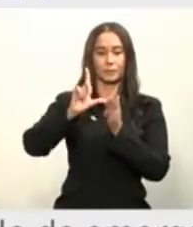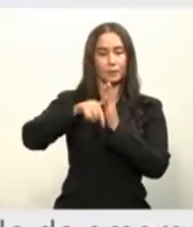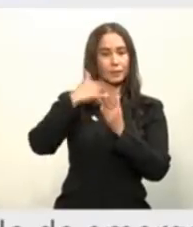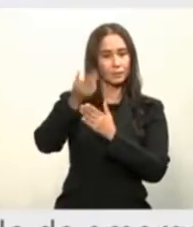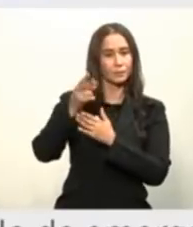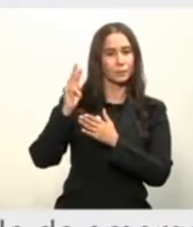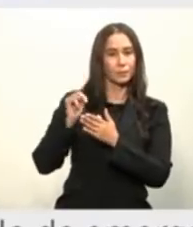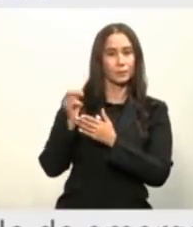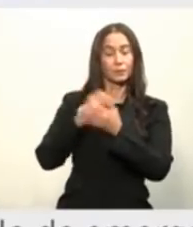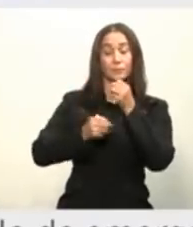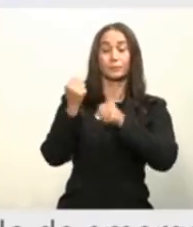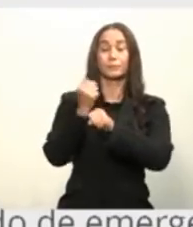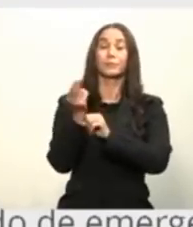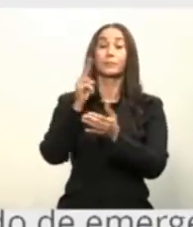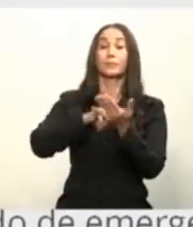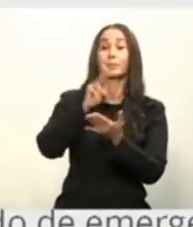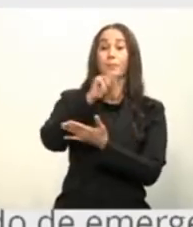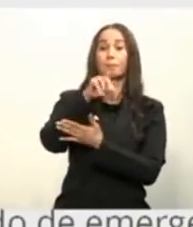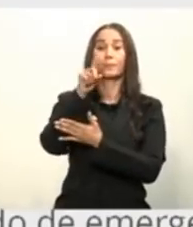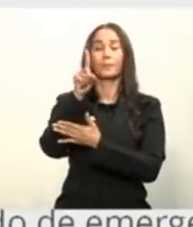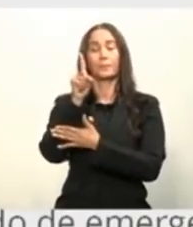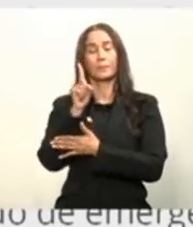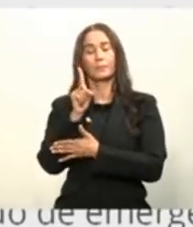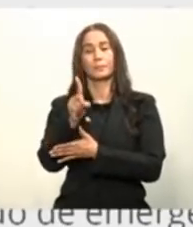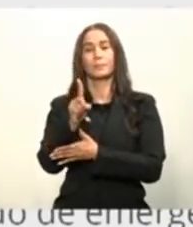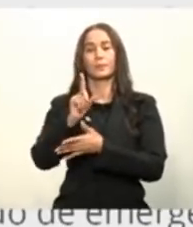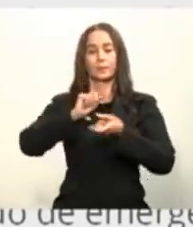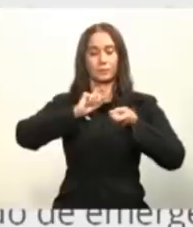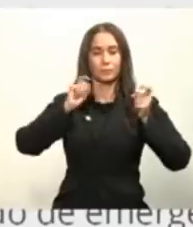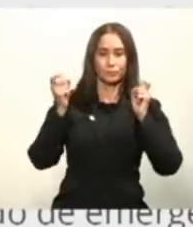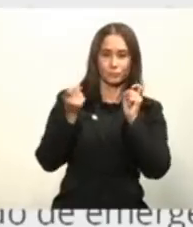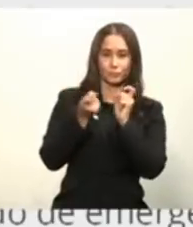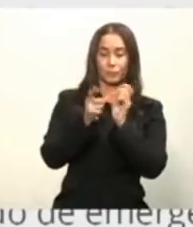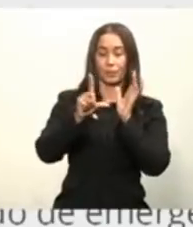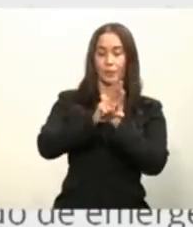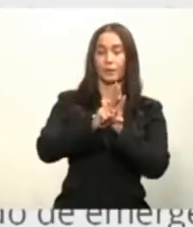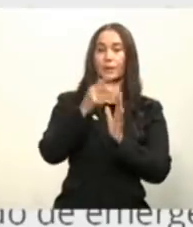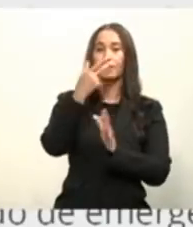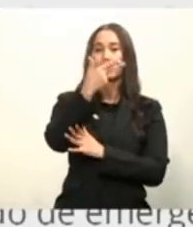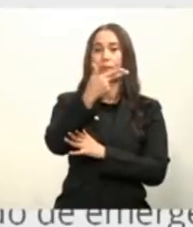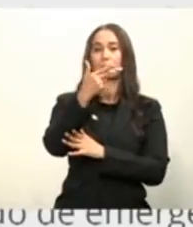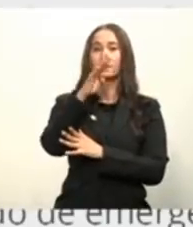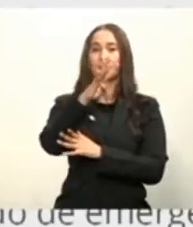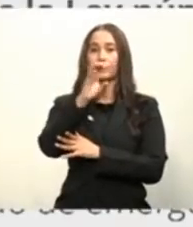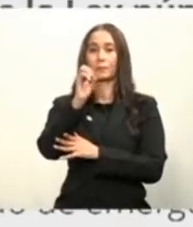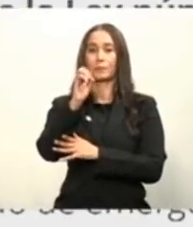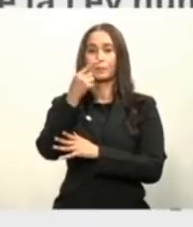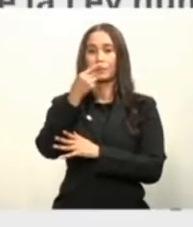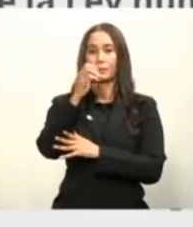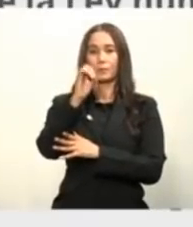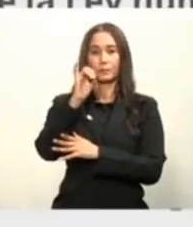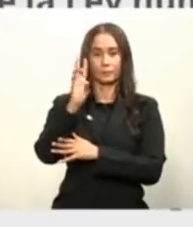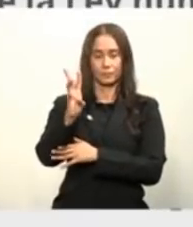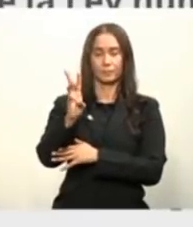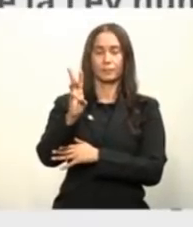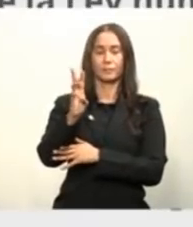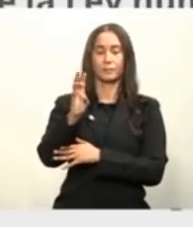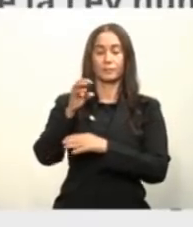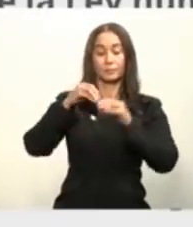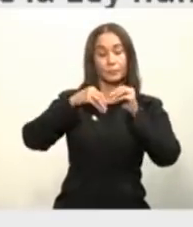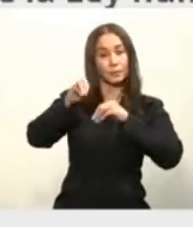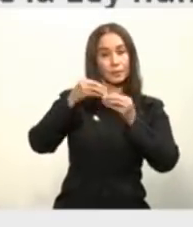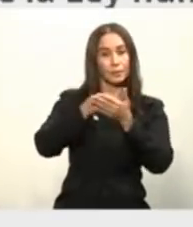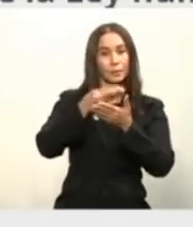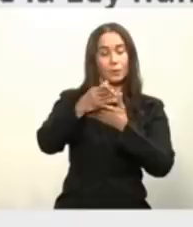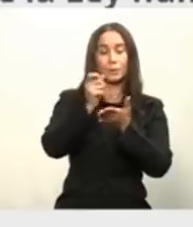en enero del 2021, pues se modificó la ley 340-06 sobre compras y